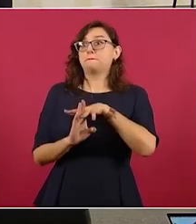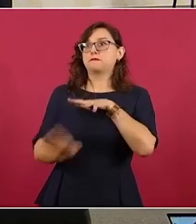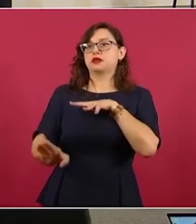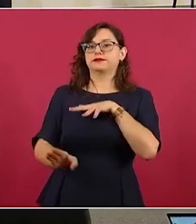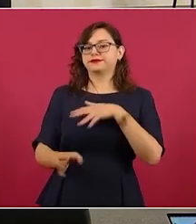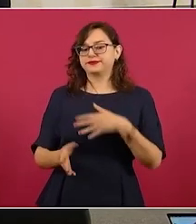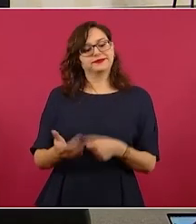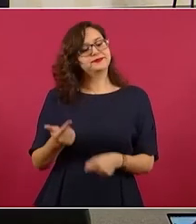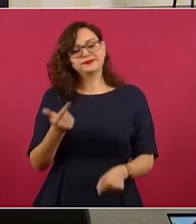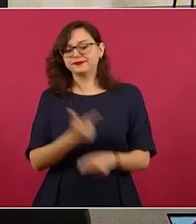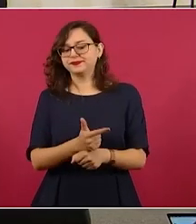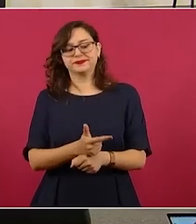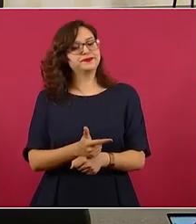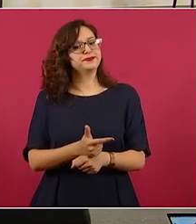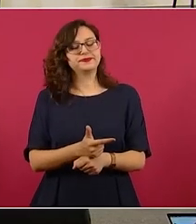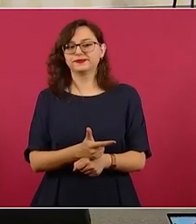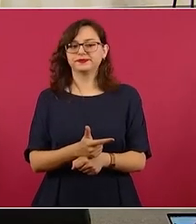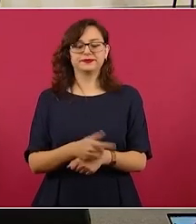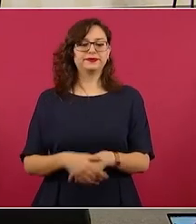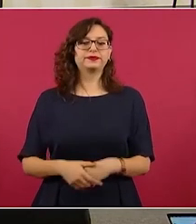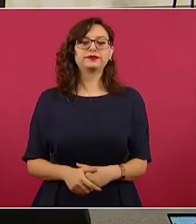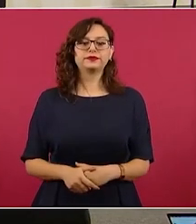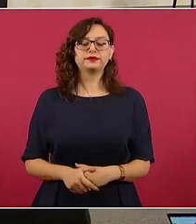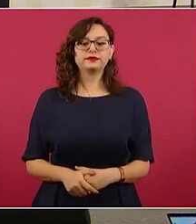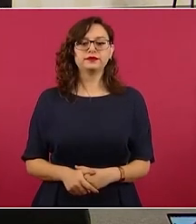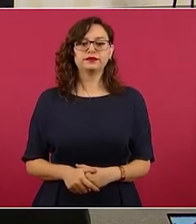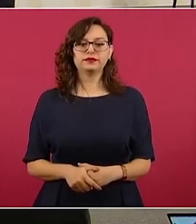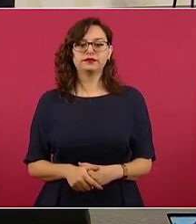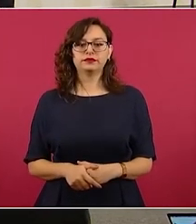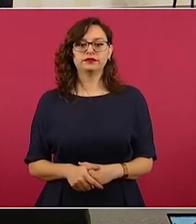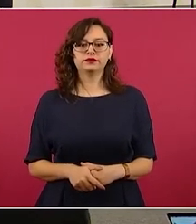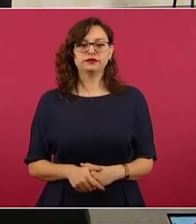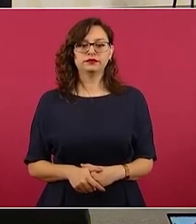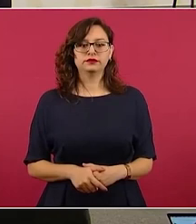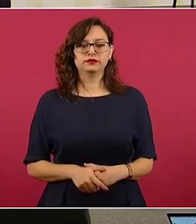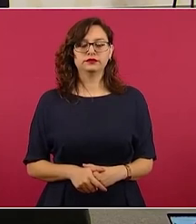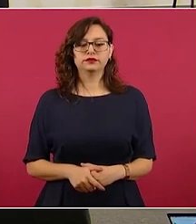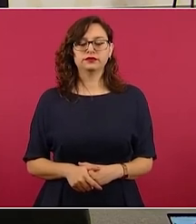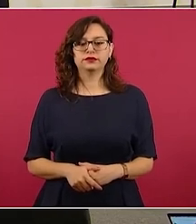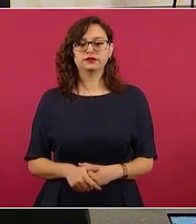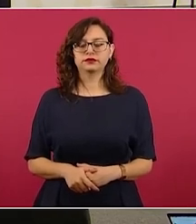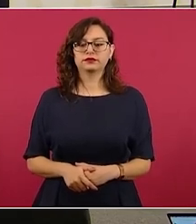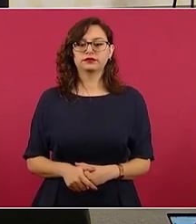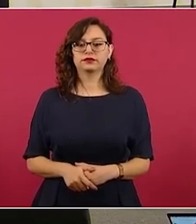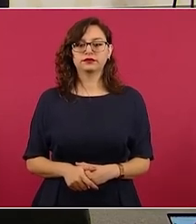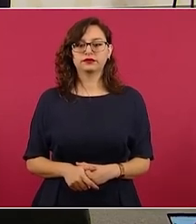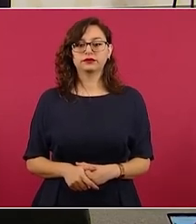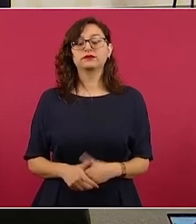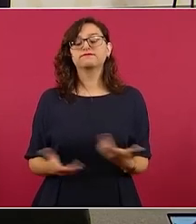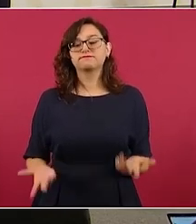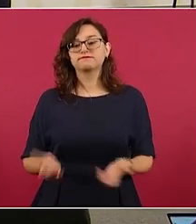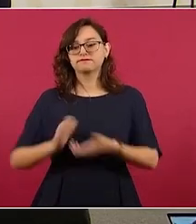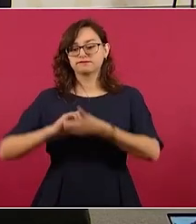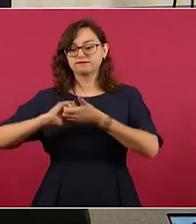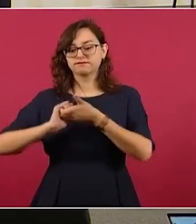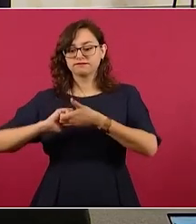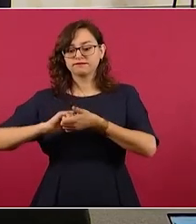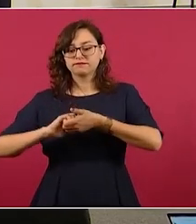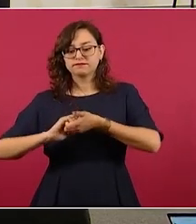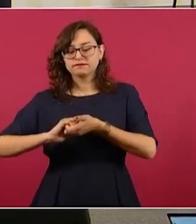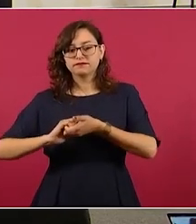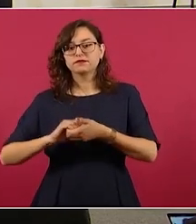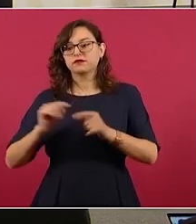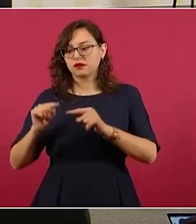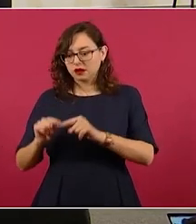de la movilidad origen destino del tráiler el tráiler pasó los puntos de revisión migratoria de